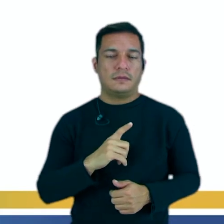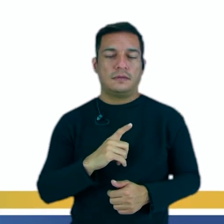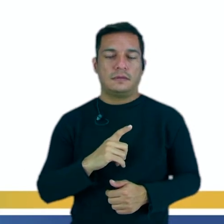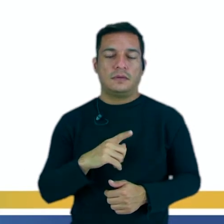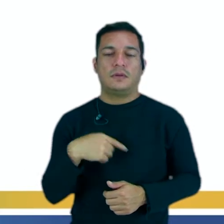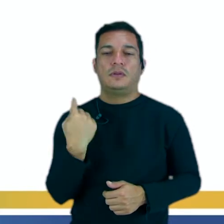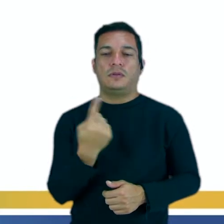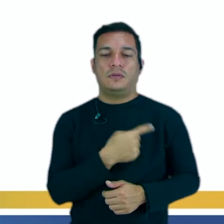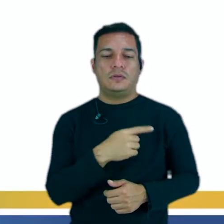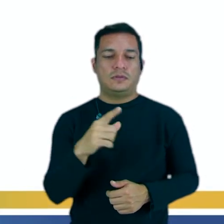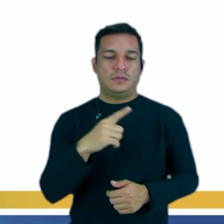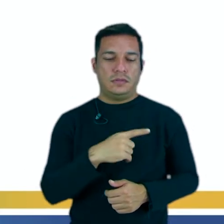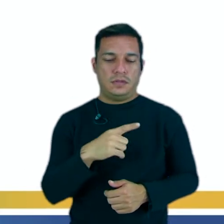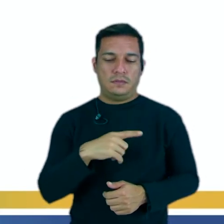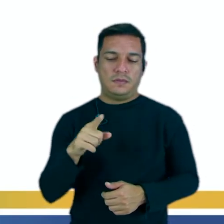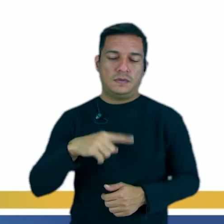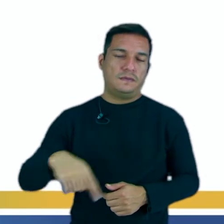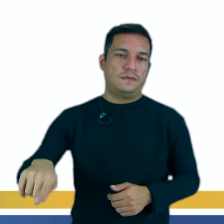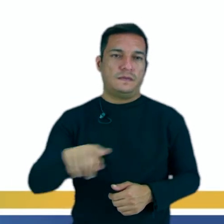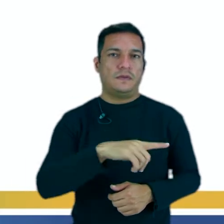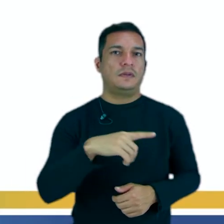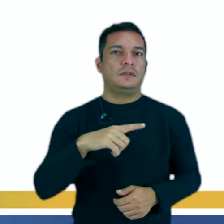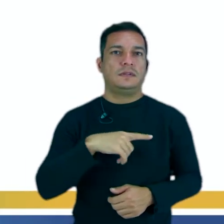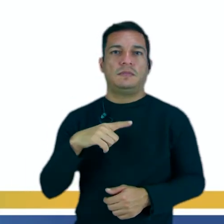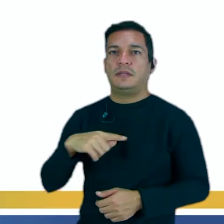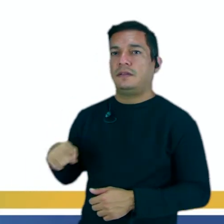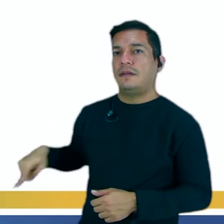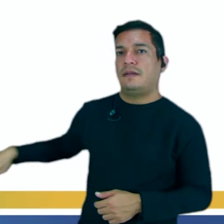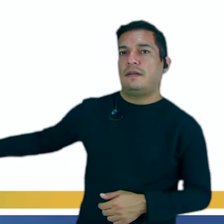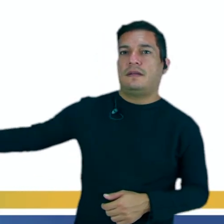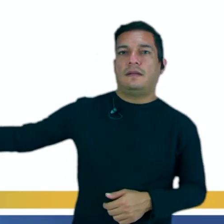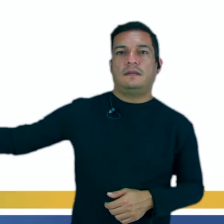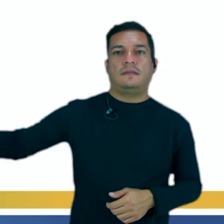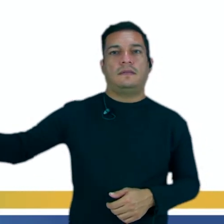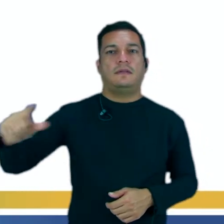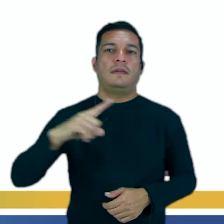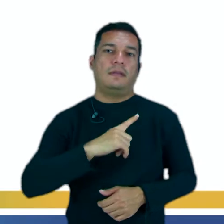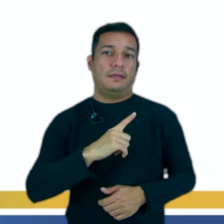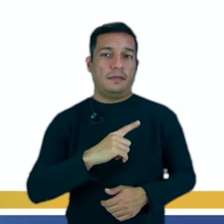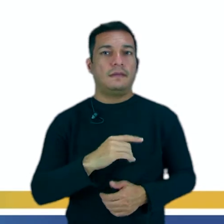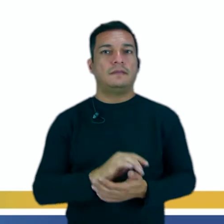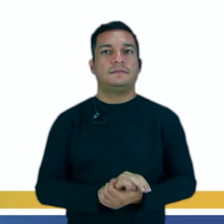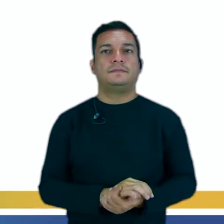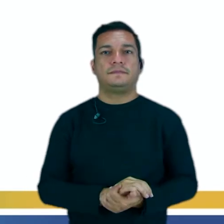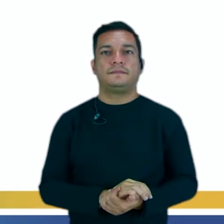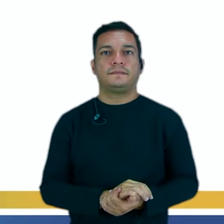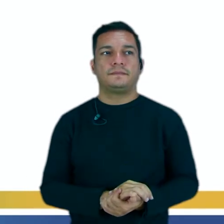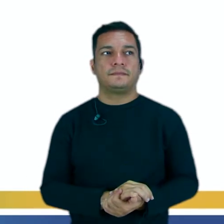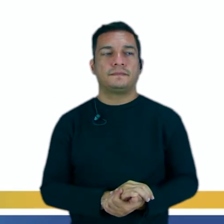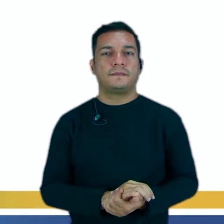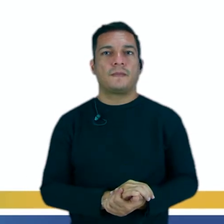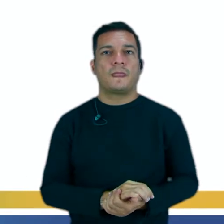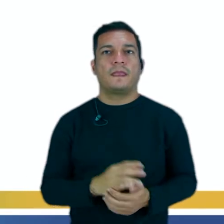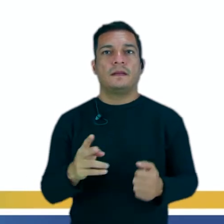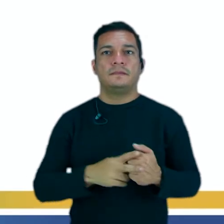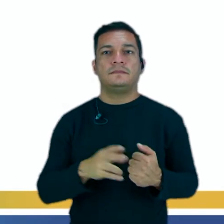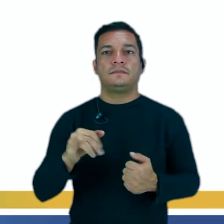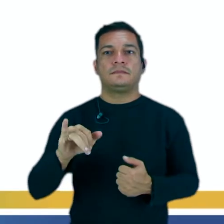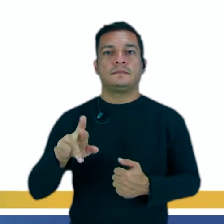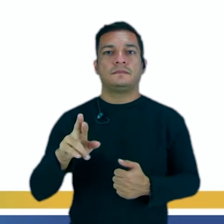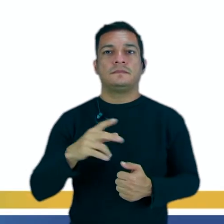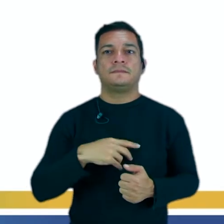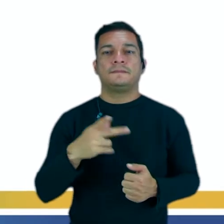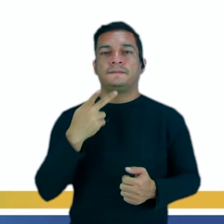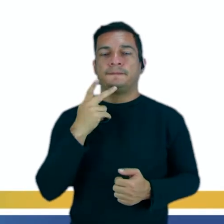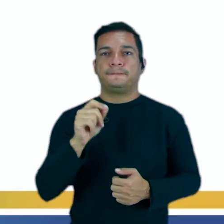usted, tiene. Nosotros tenemos, vosotros tenéis, y ellos, ella, o ustedes, tiene. Y el verbo ir, yo